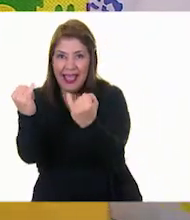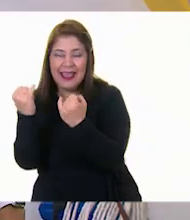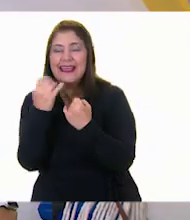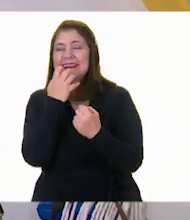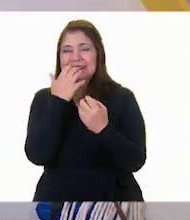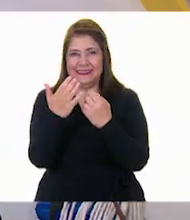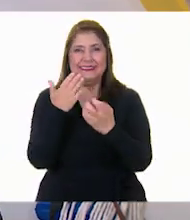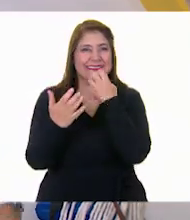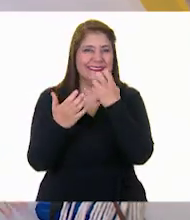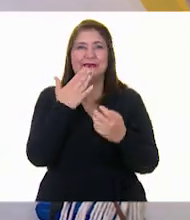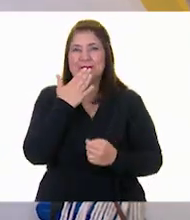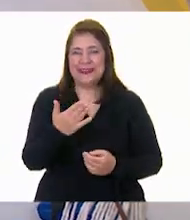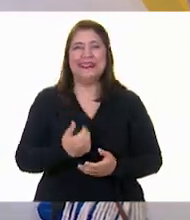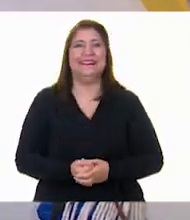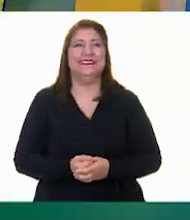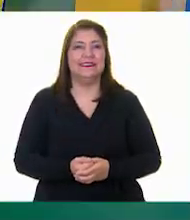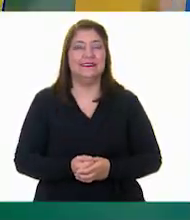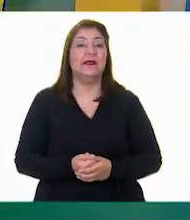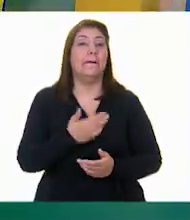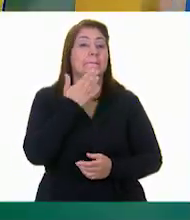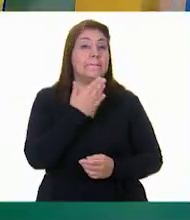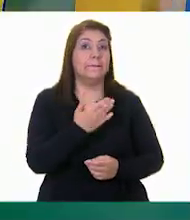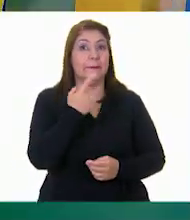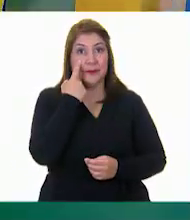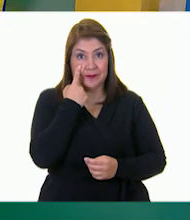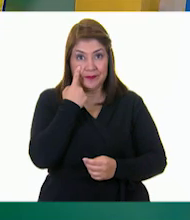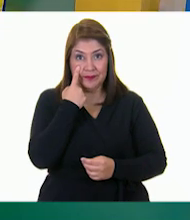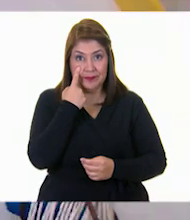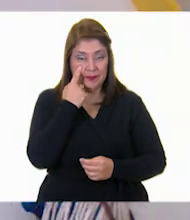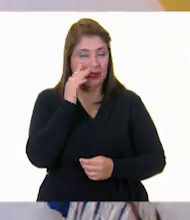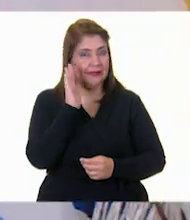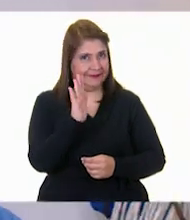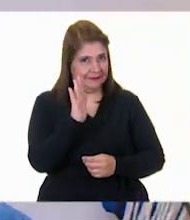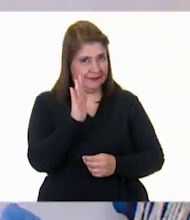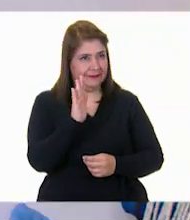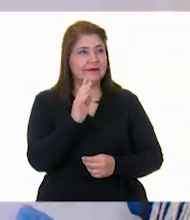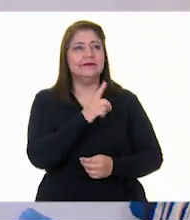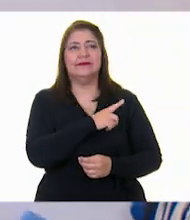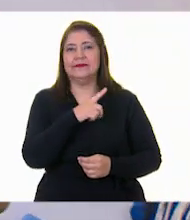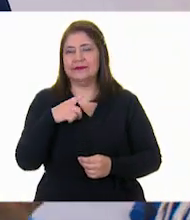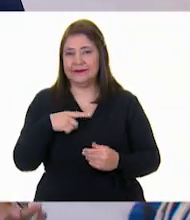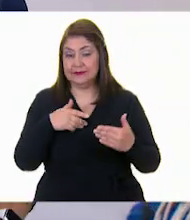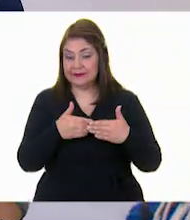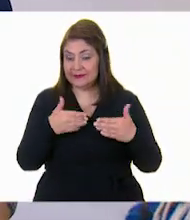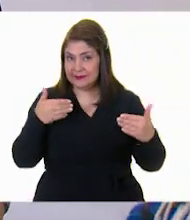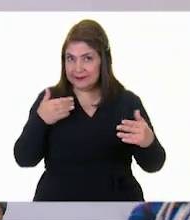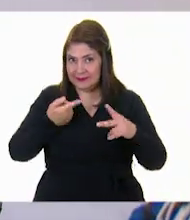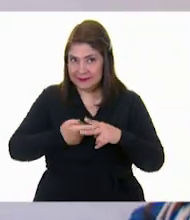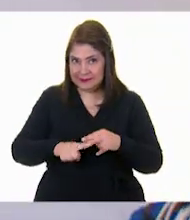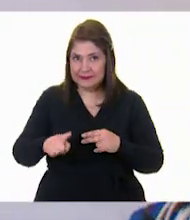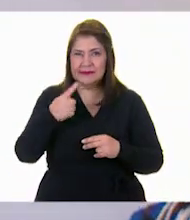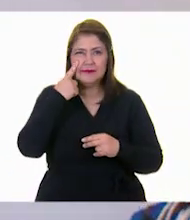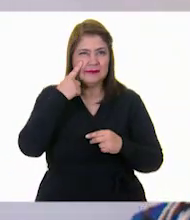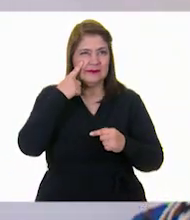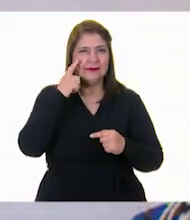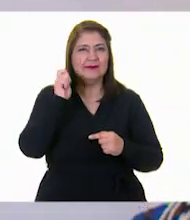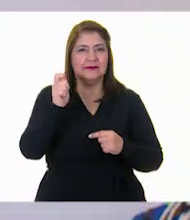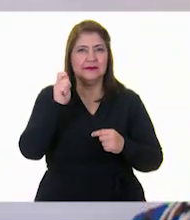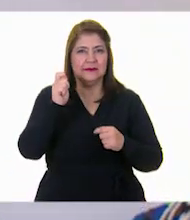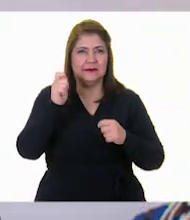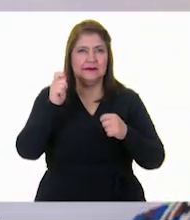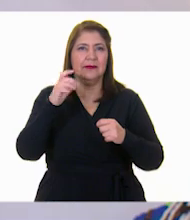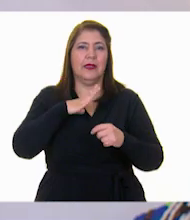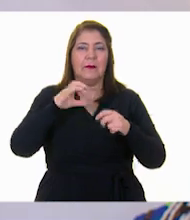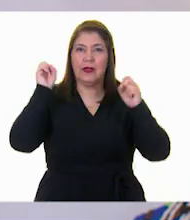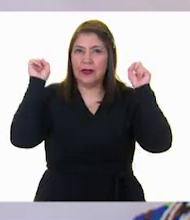¡Excelentemente! ¡Sí! ¡Muy bien! Oigan, ¿pero qué les parece si antes de comenzar vamos a ver rápidamente una cápsula